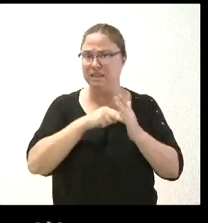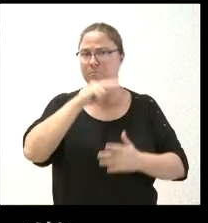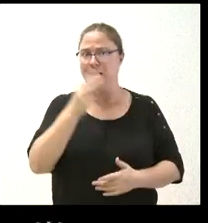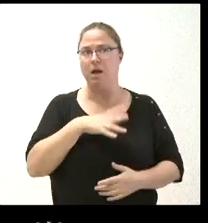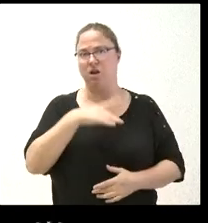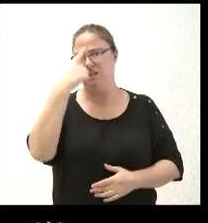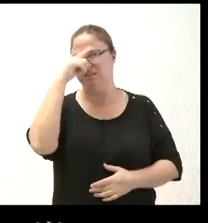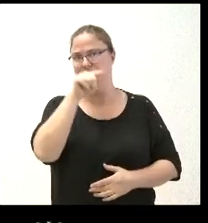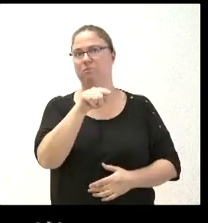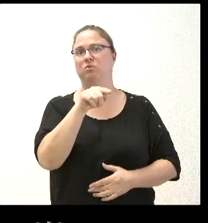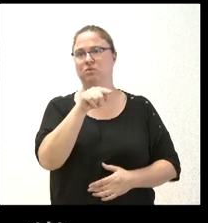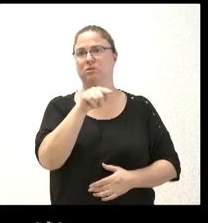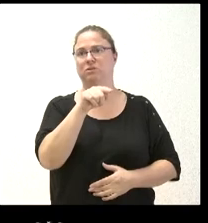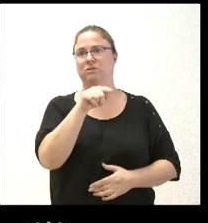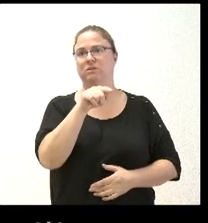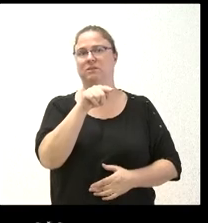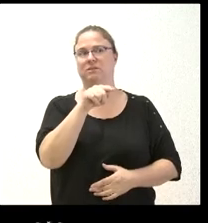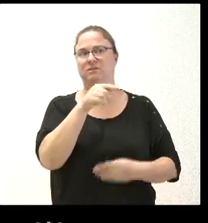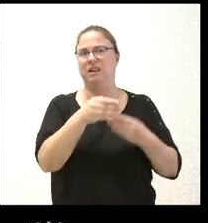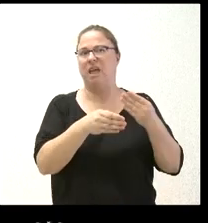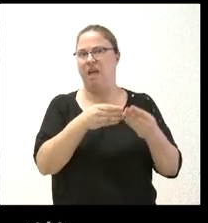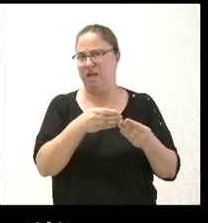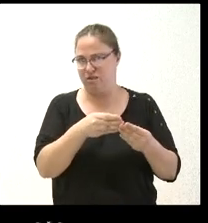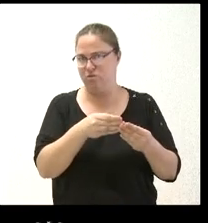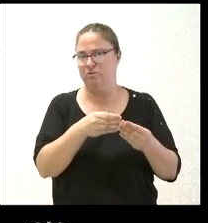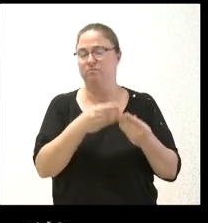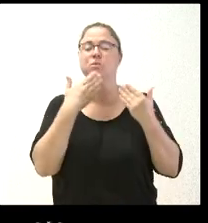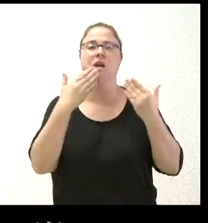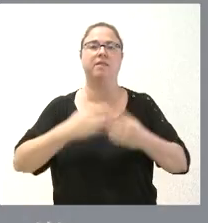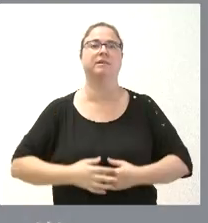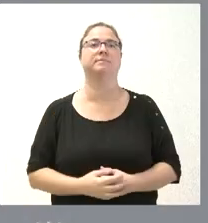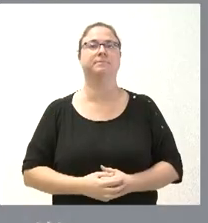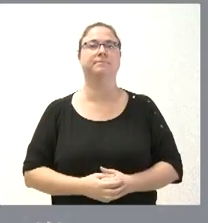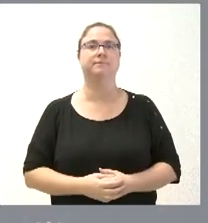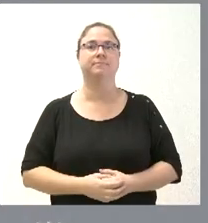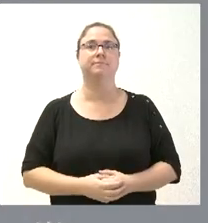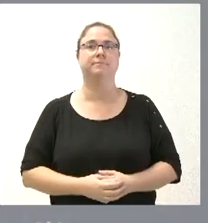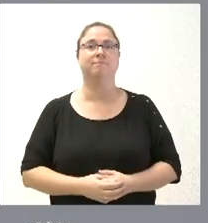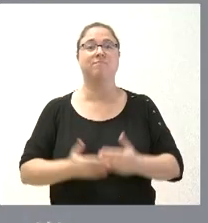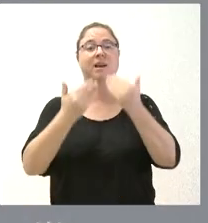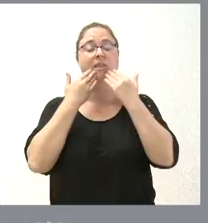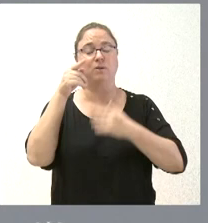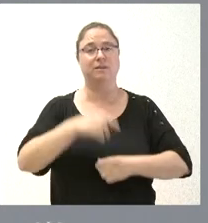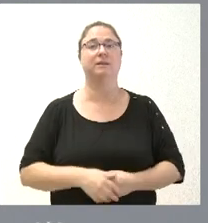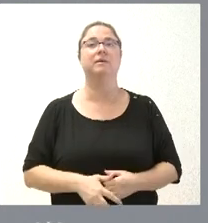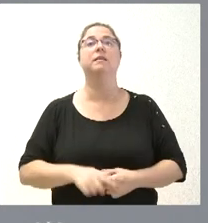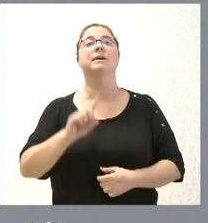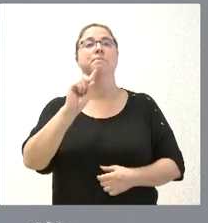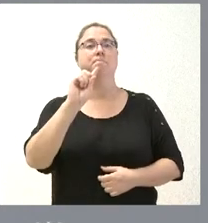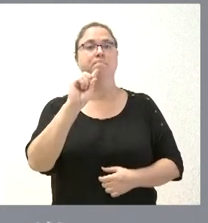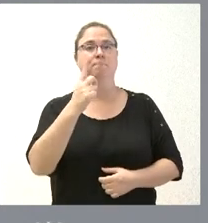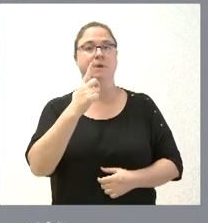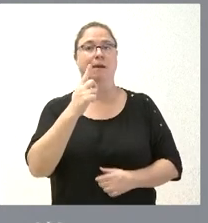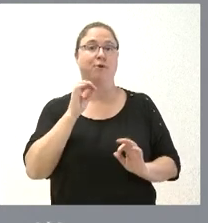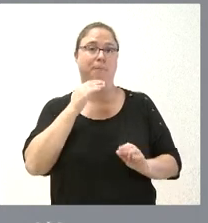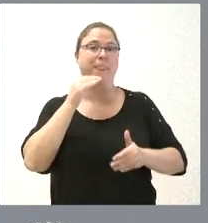ahora lo que hay detrás. Muchas gracias. Pues gracias a usted. En primer lugar, el